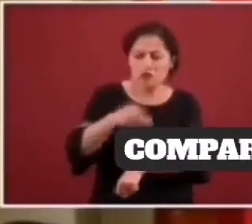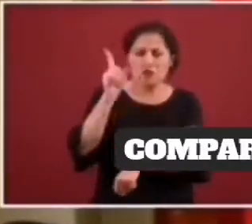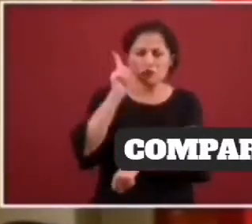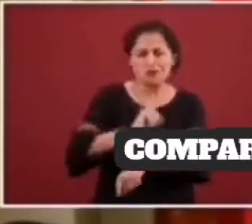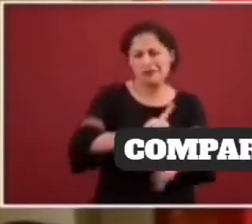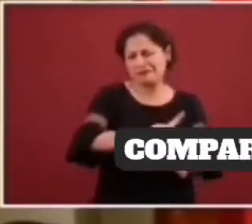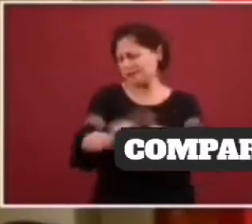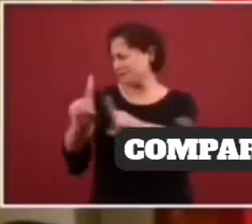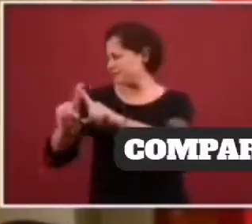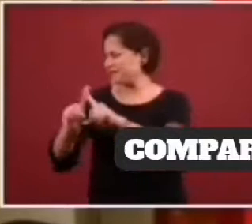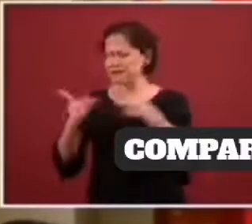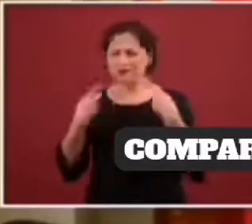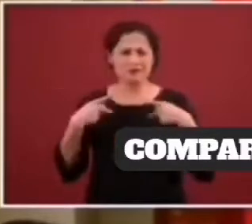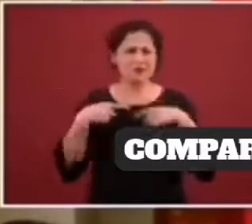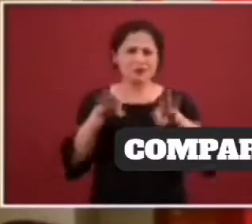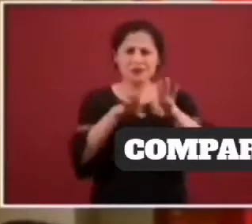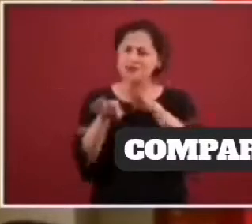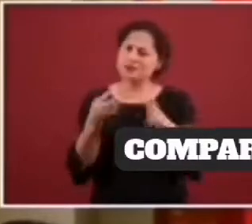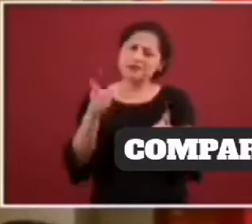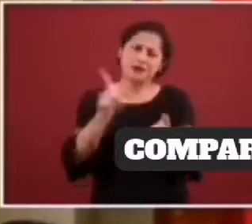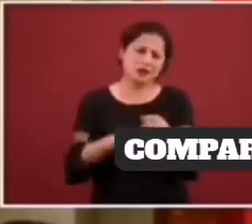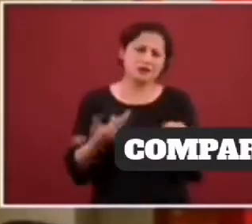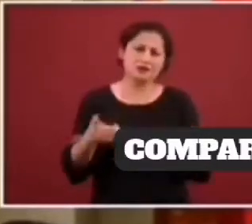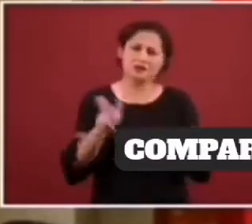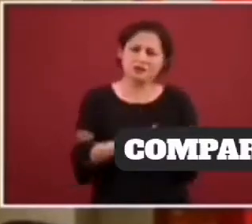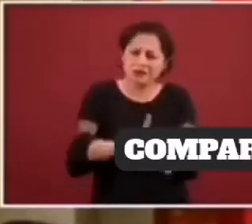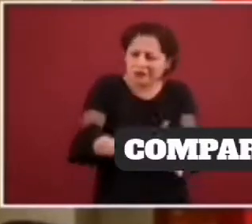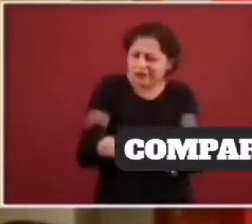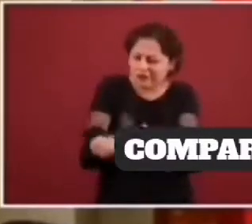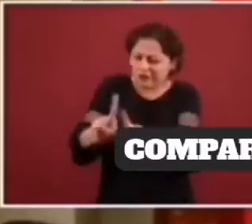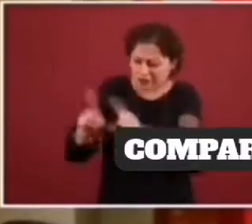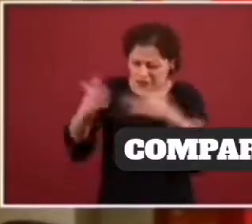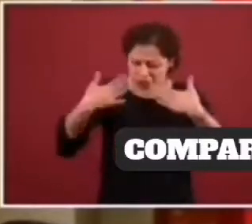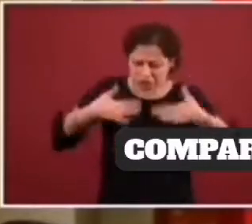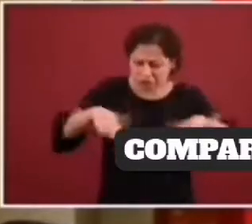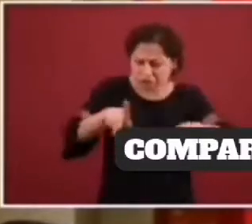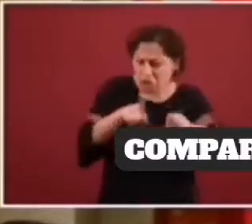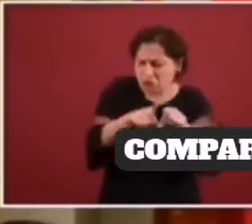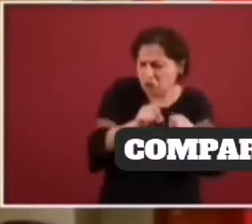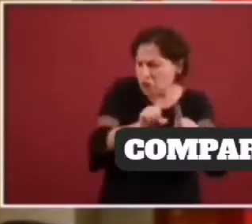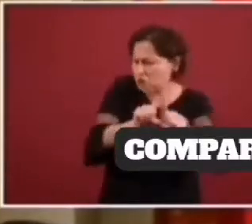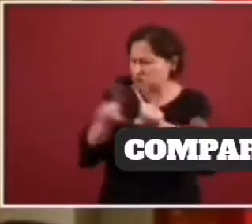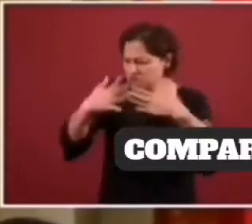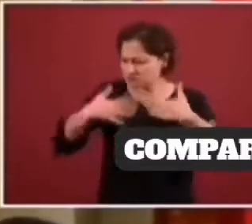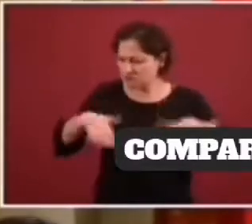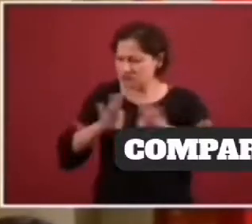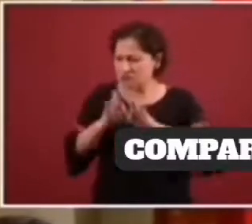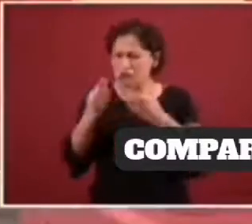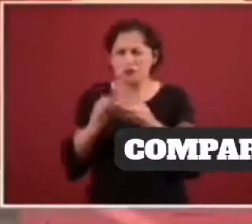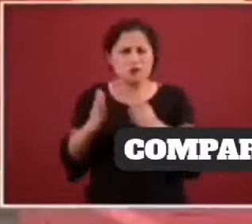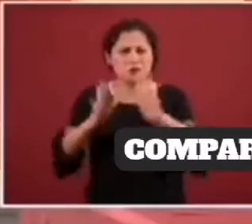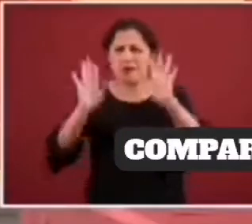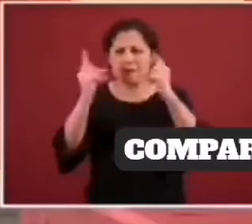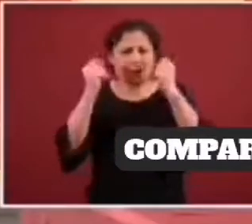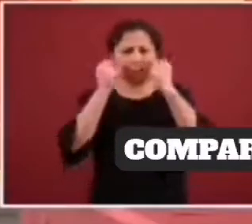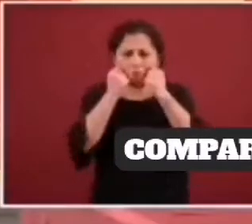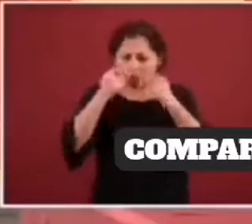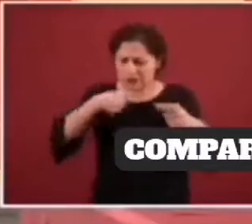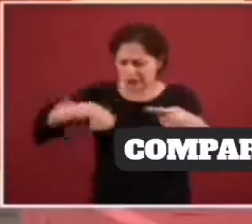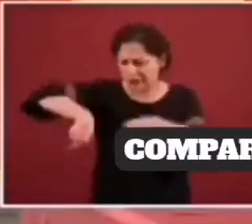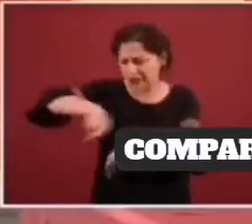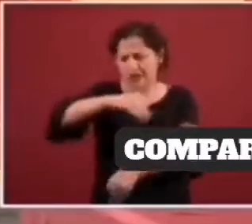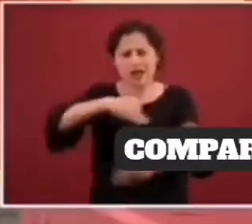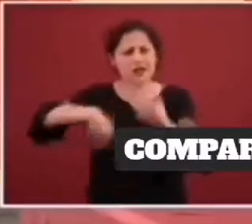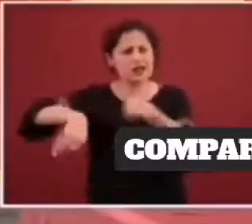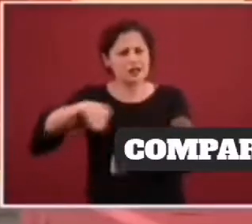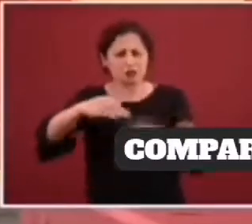todos los que ya he mencionado. Cada profesional tiene un uniforme y lo porta dignamente. Hoy nos lo hemos